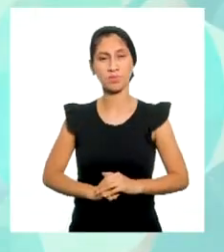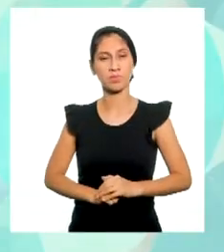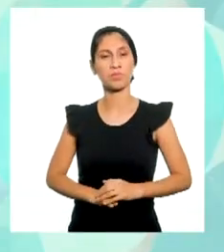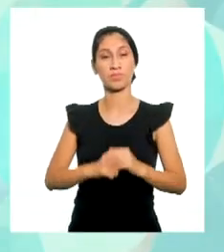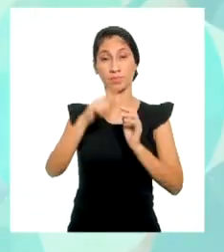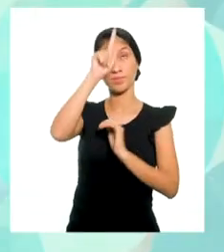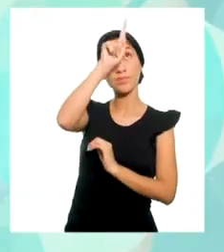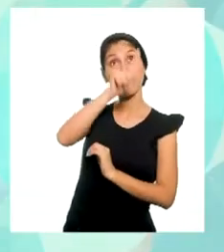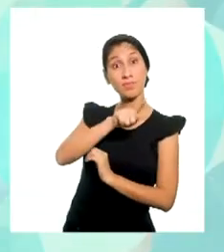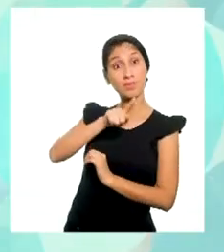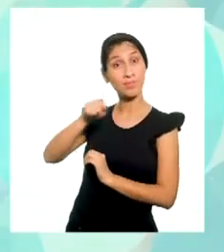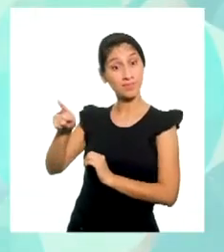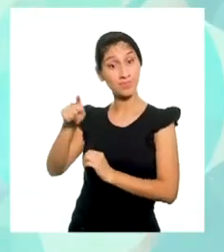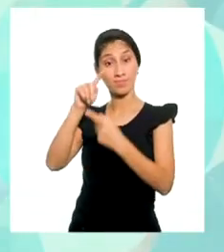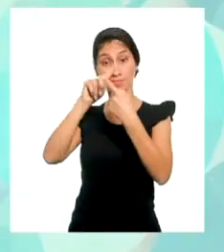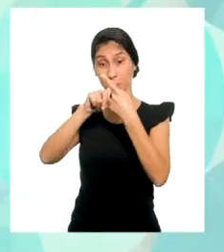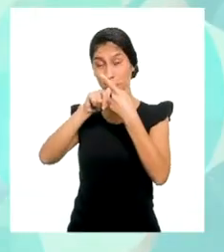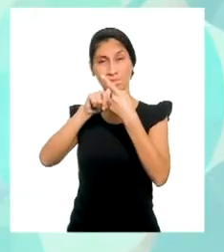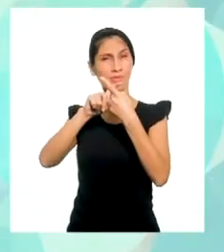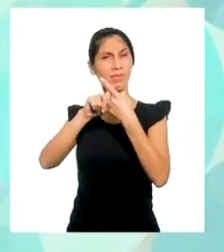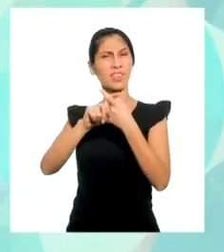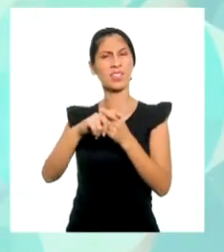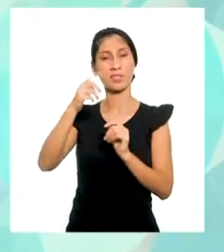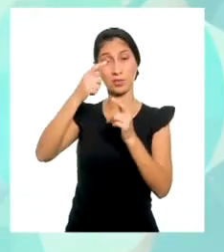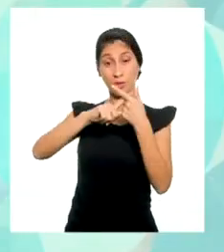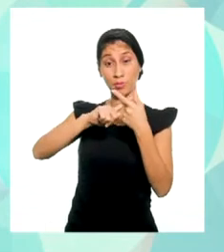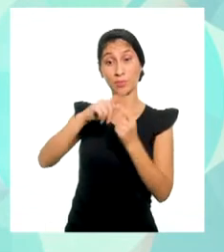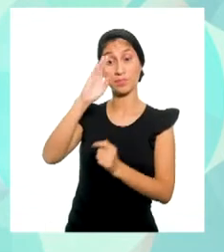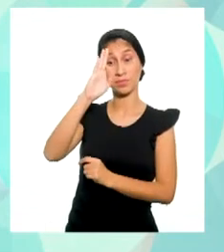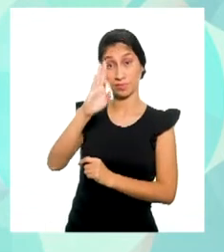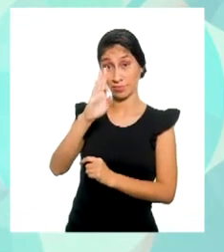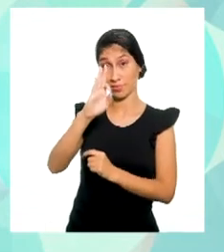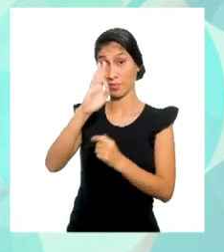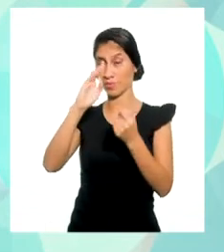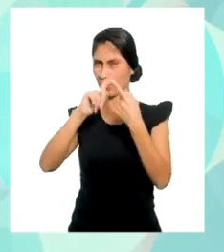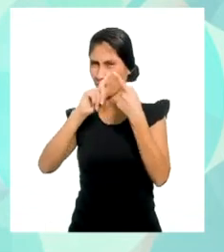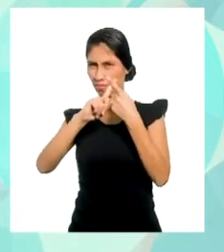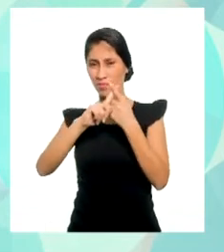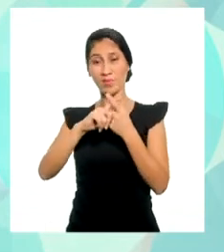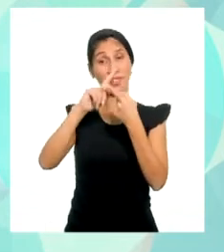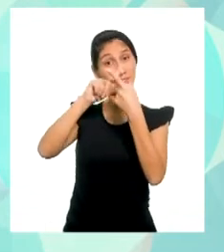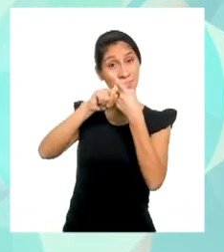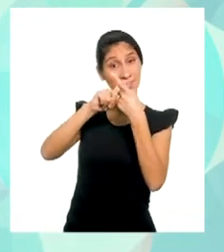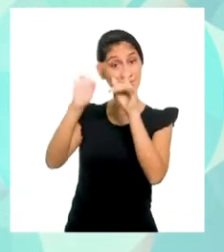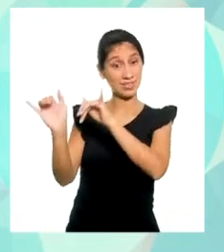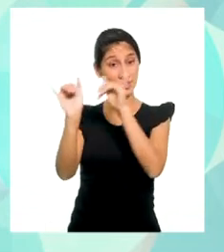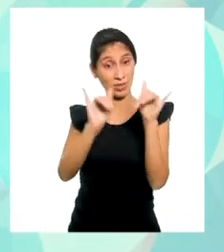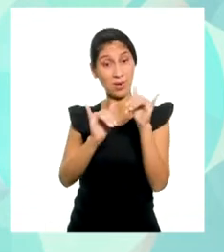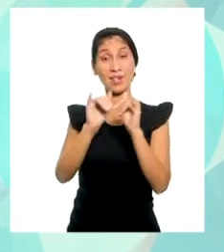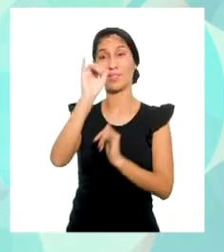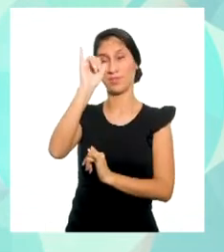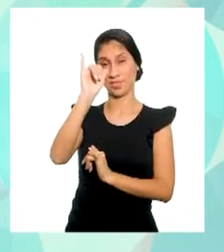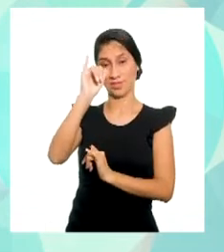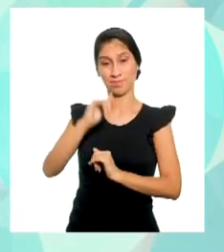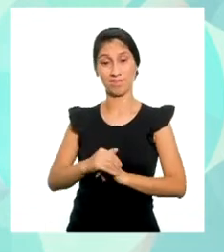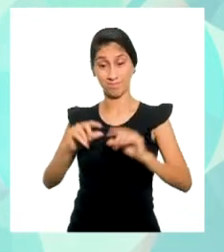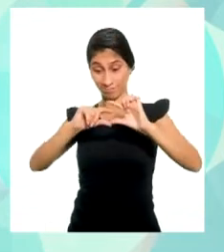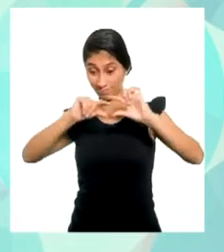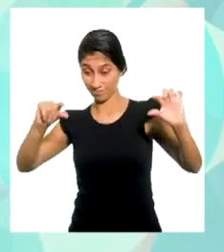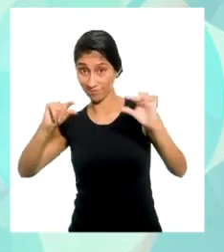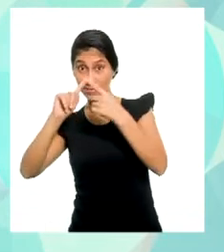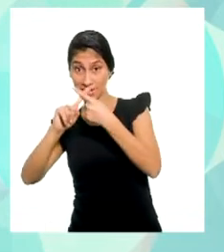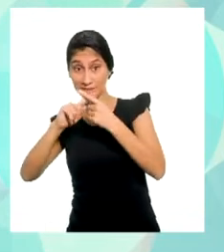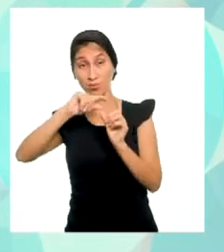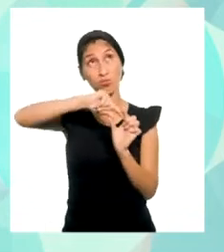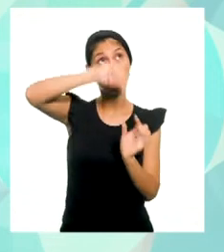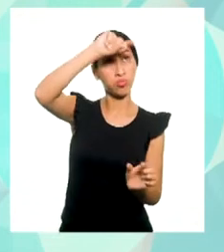Colocamos nuestros ejes. El horizontal, que es X, y el vertical, que es Y. Luego